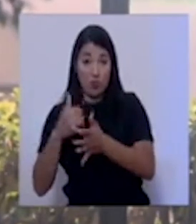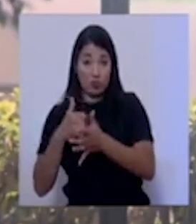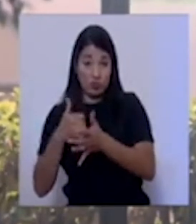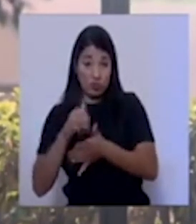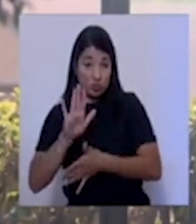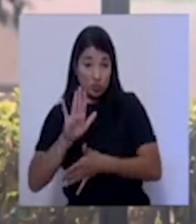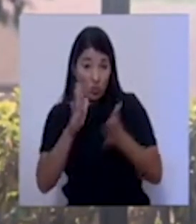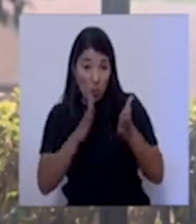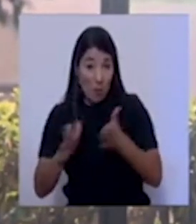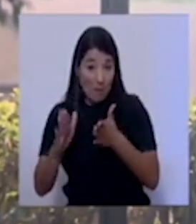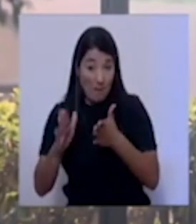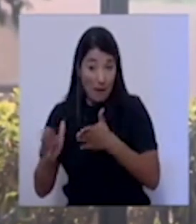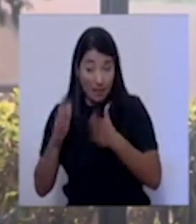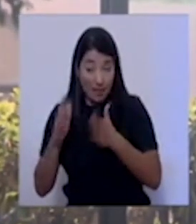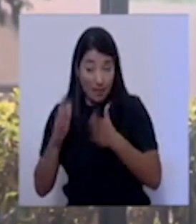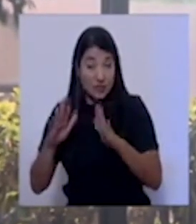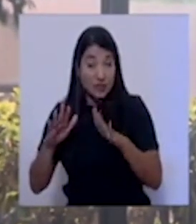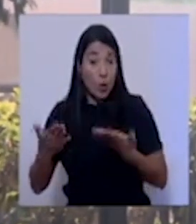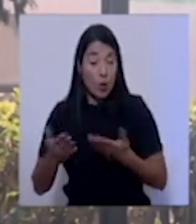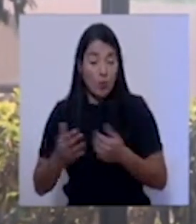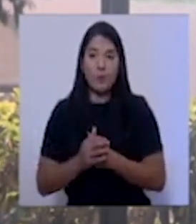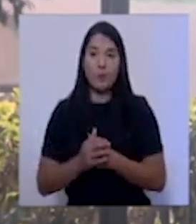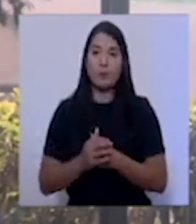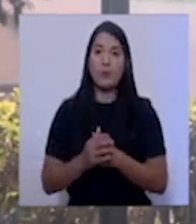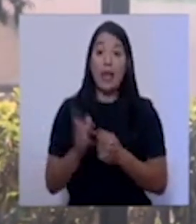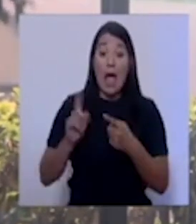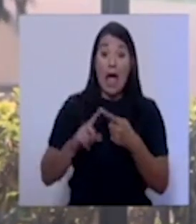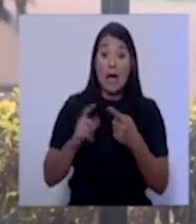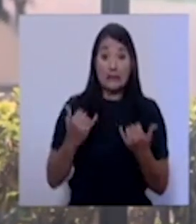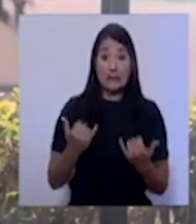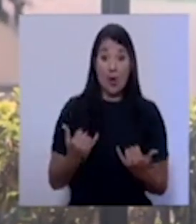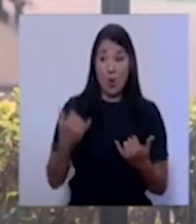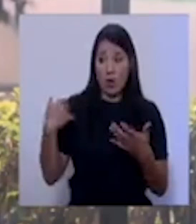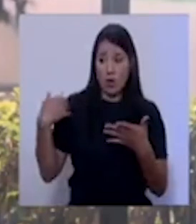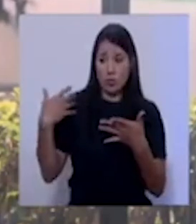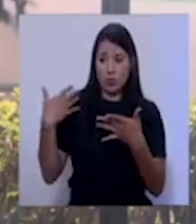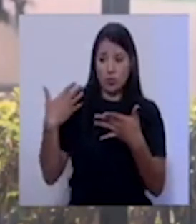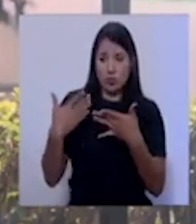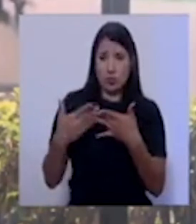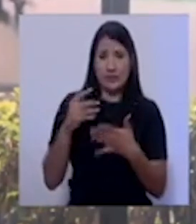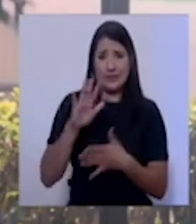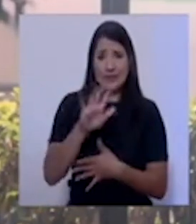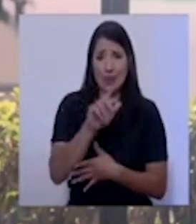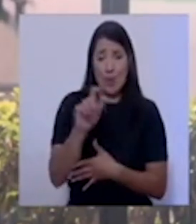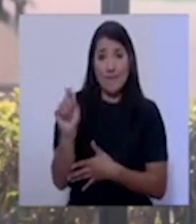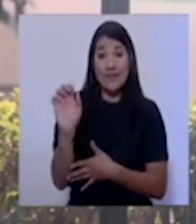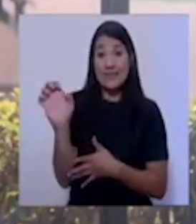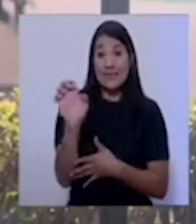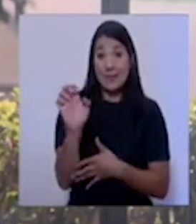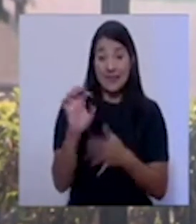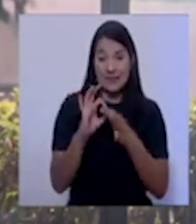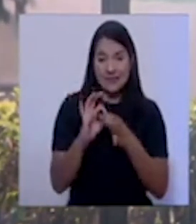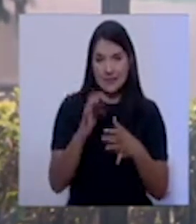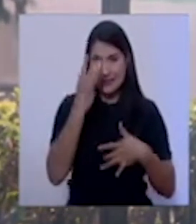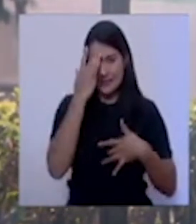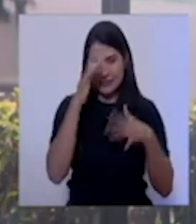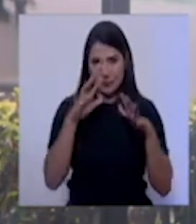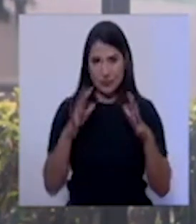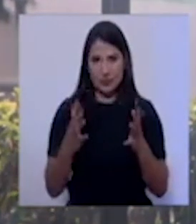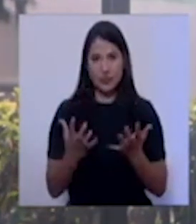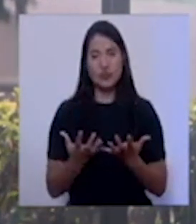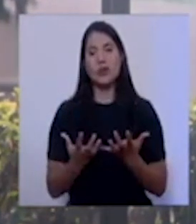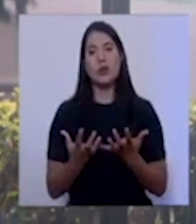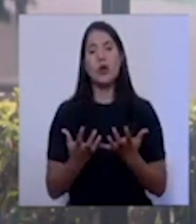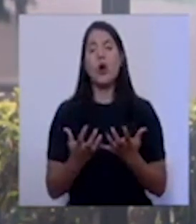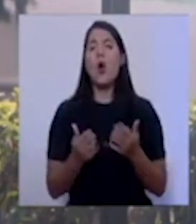hasta la fecha y tras cinco meses de emergencia sanitaria por la pandemia, cuál es la